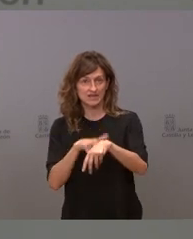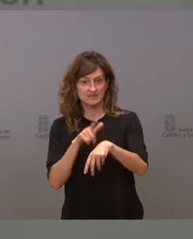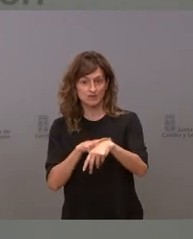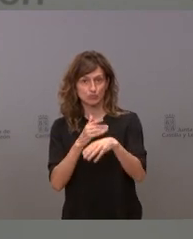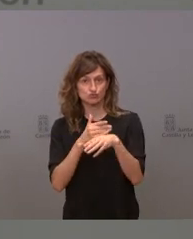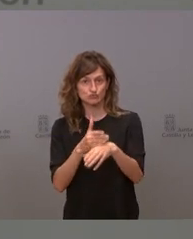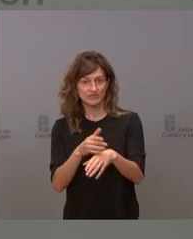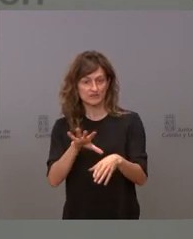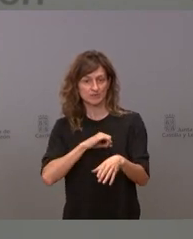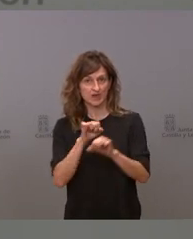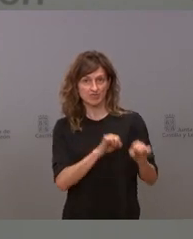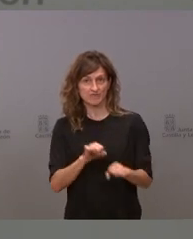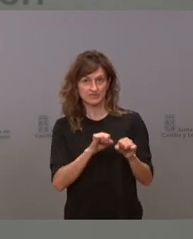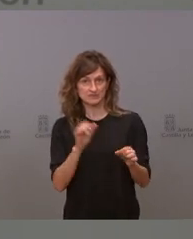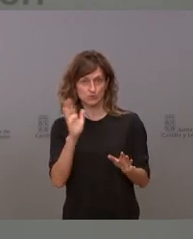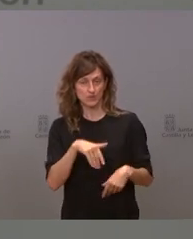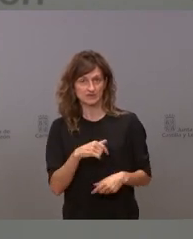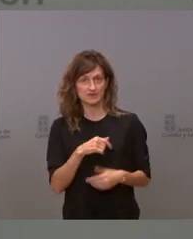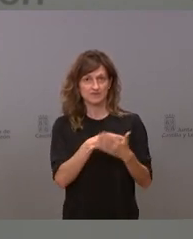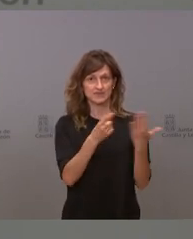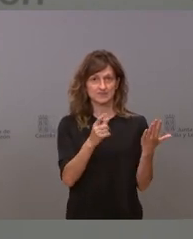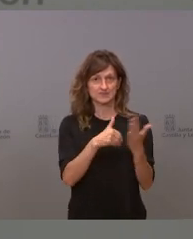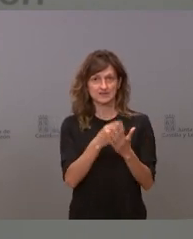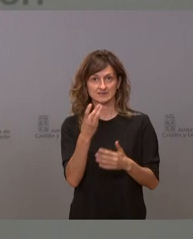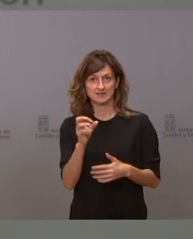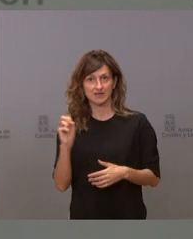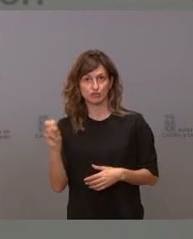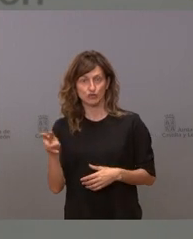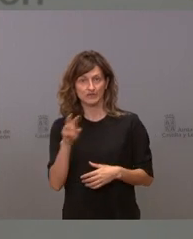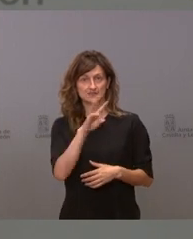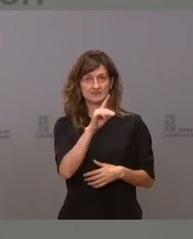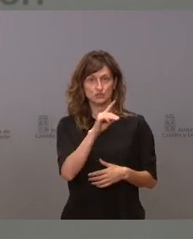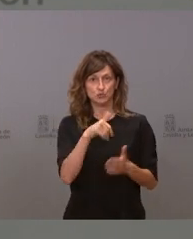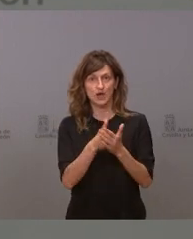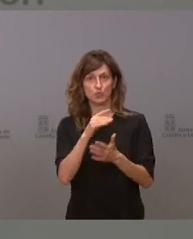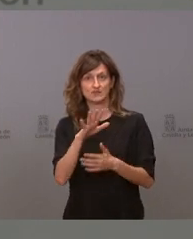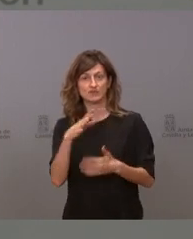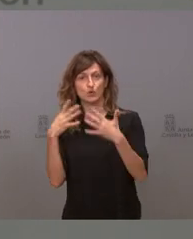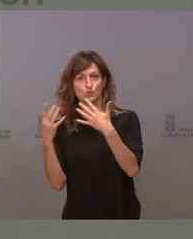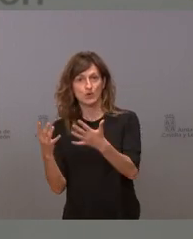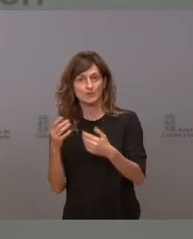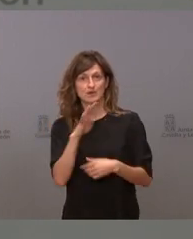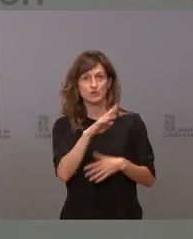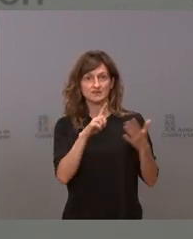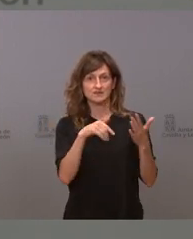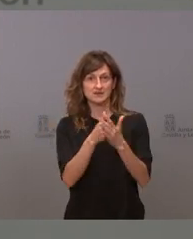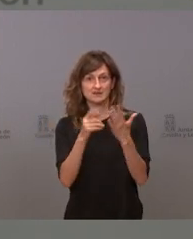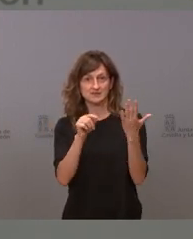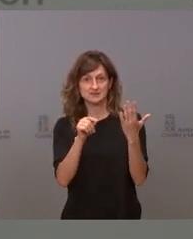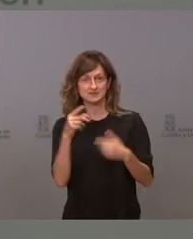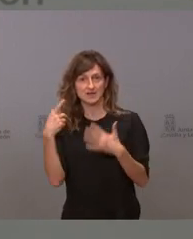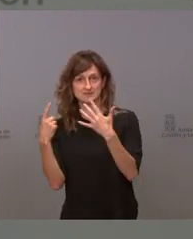inmunizarse entre 16 y 30-12 entre 31 y 45-9 entre 46 y 66